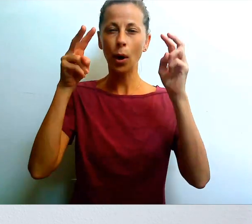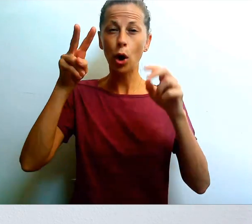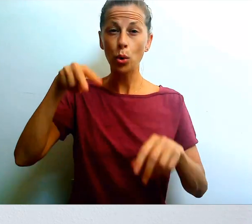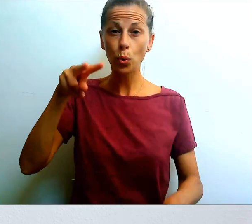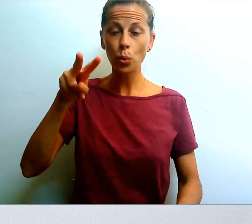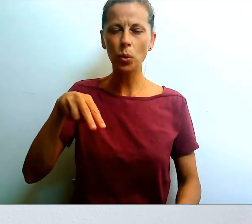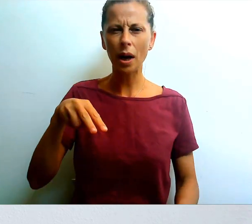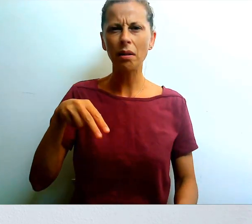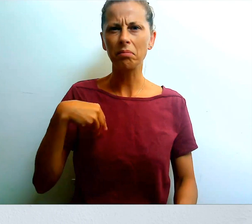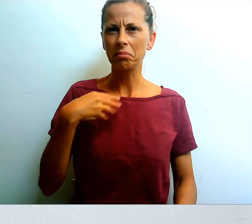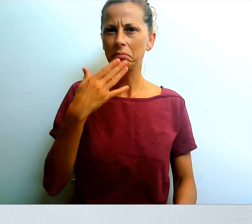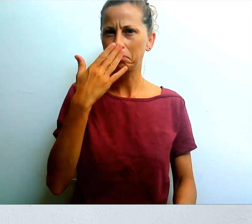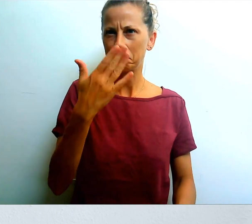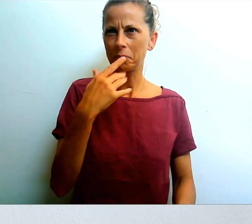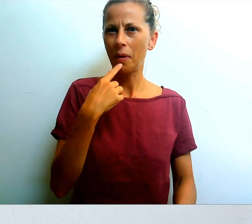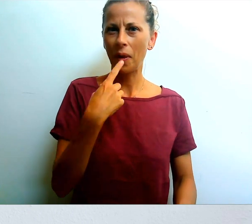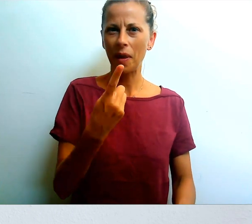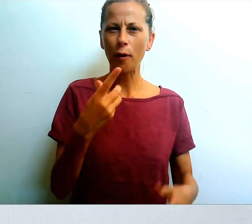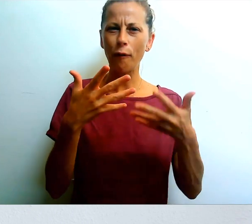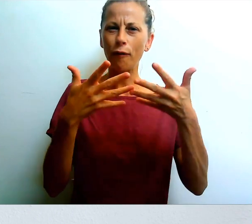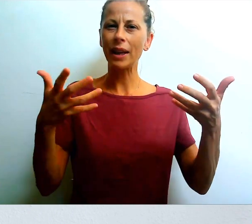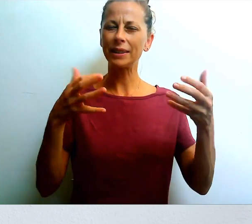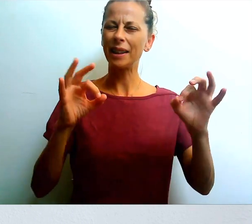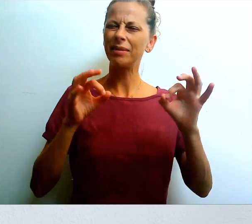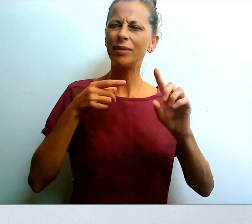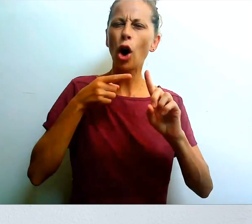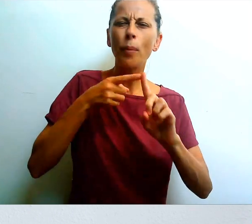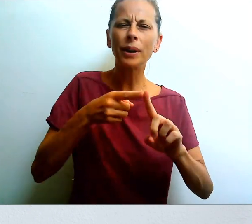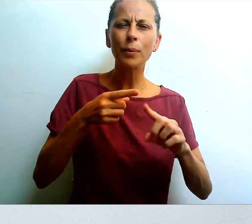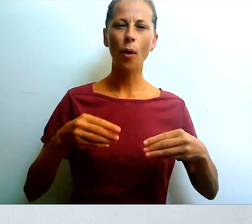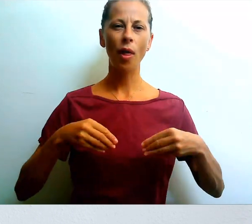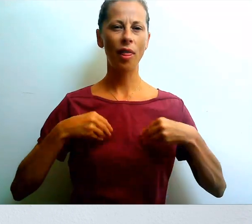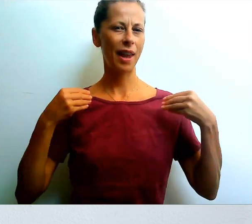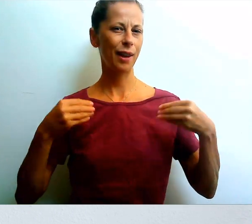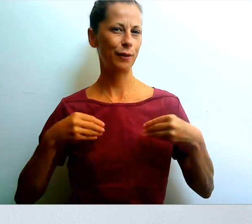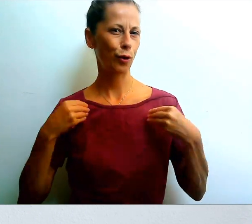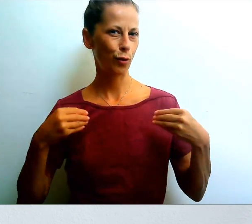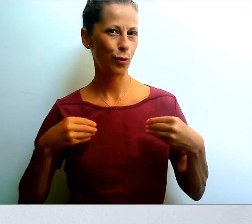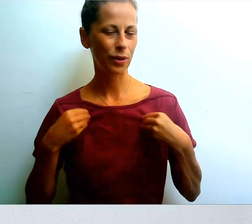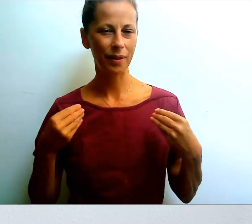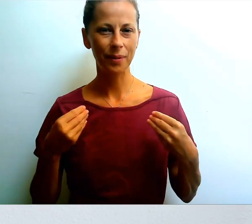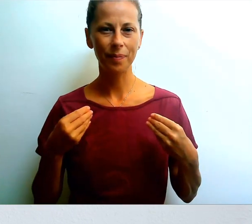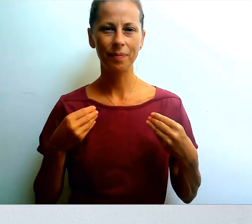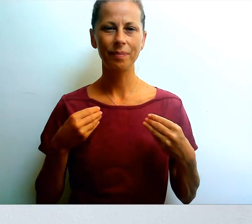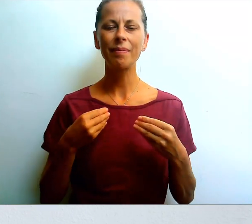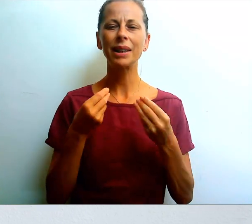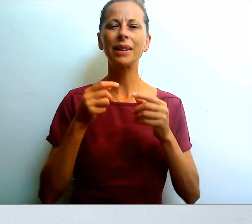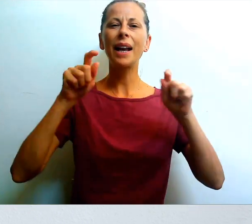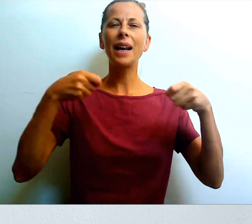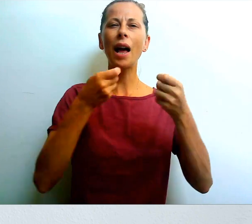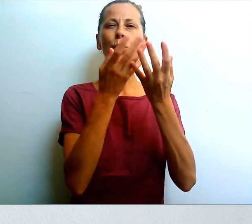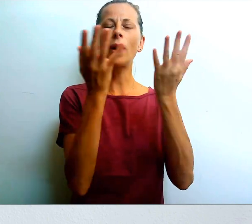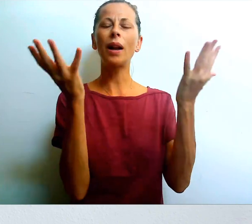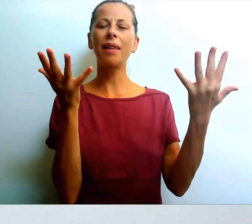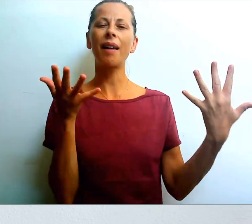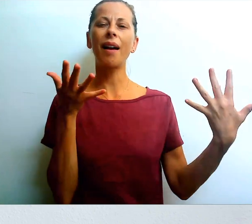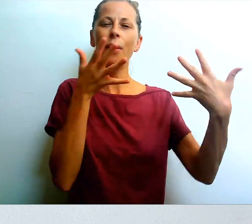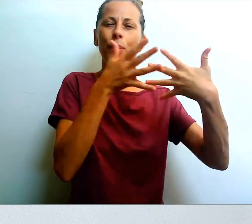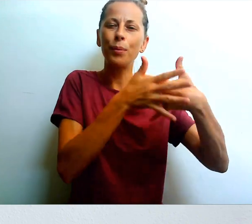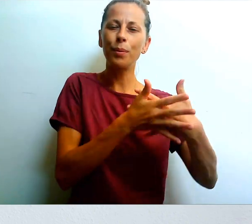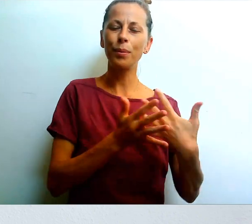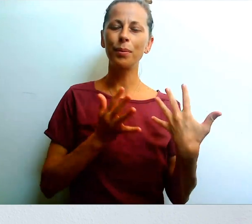son retiros que como siempre digo yo, son unos retiros disfrutones y sobre todo de contacto con la naturaleza.